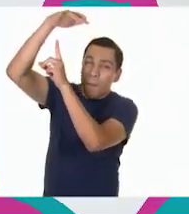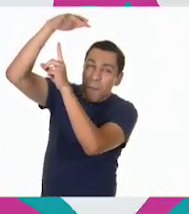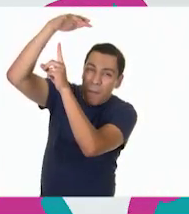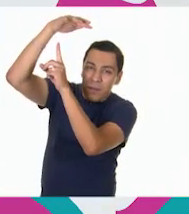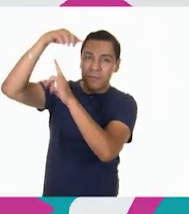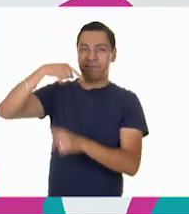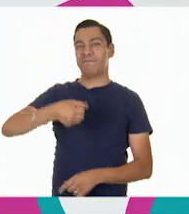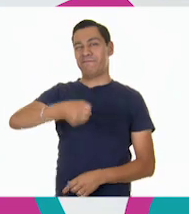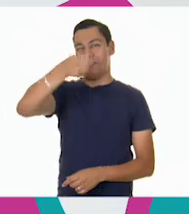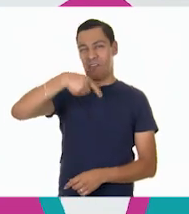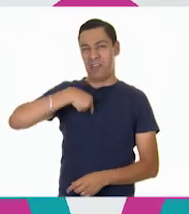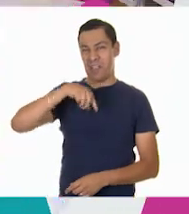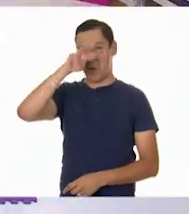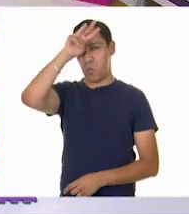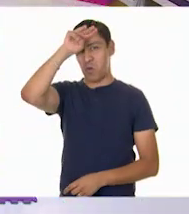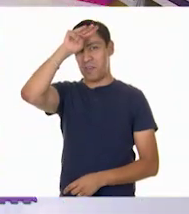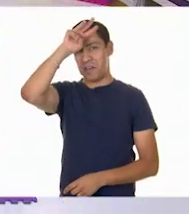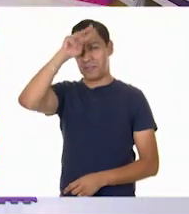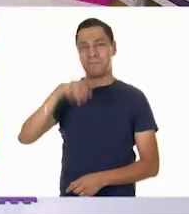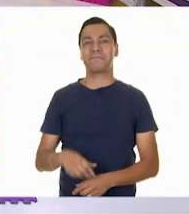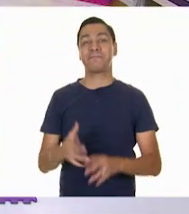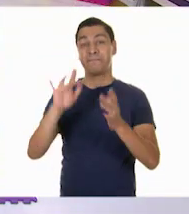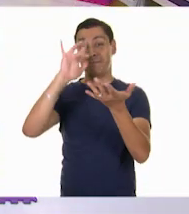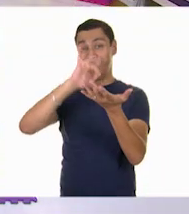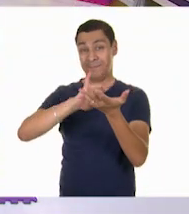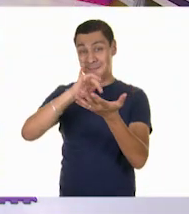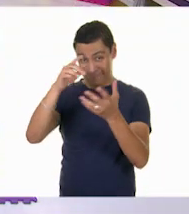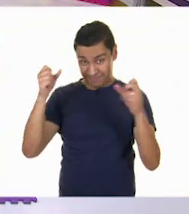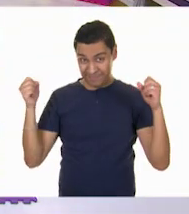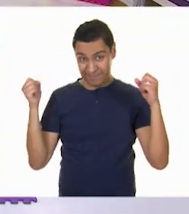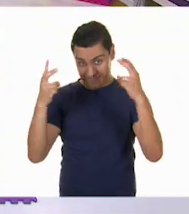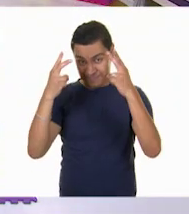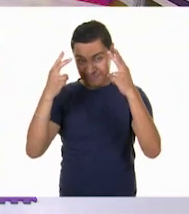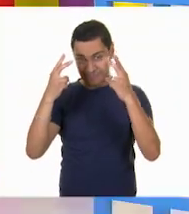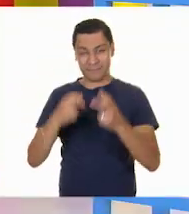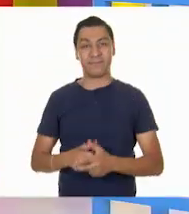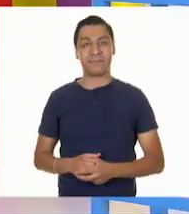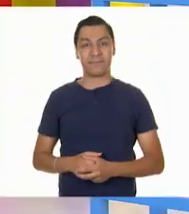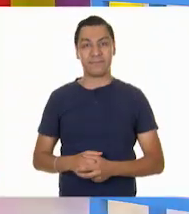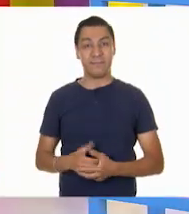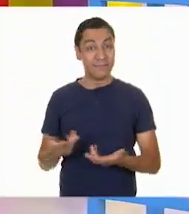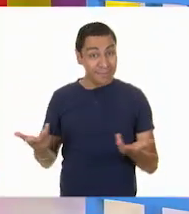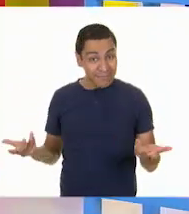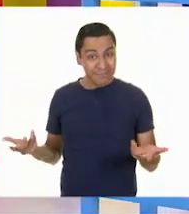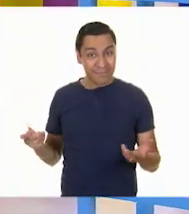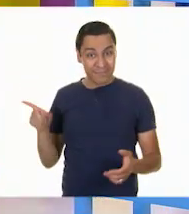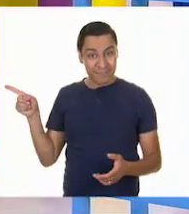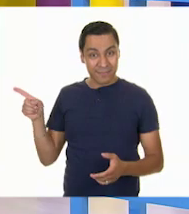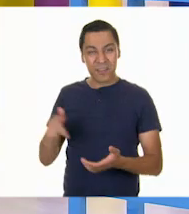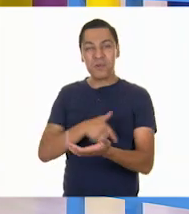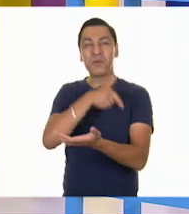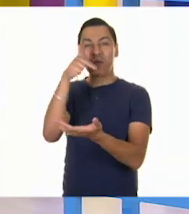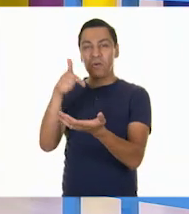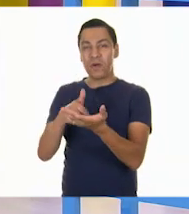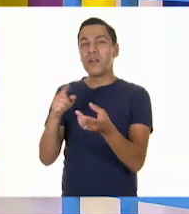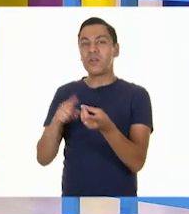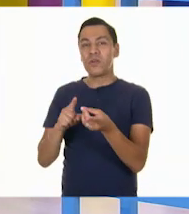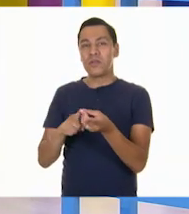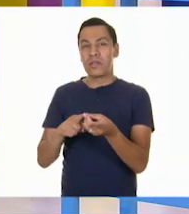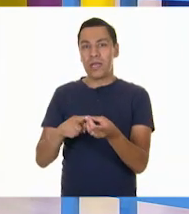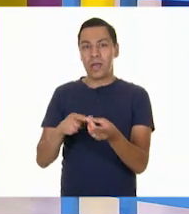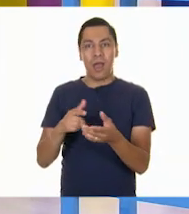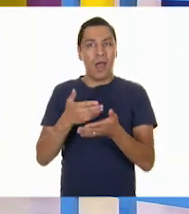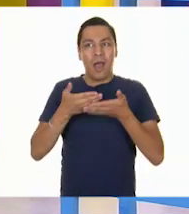Monterrey. Gracias. Nos vemos. ¿Notaste qué buen lugar nos dio ella? Claro. Es un espacio